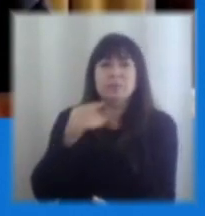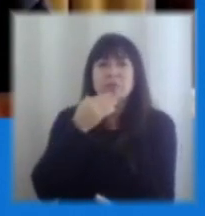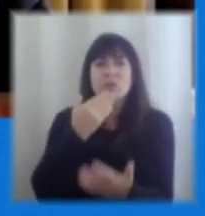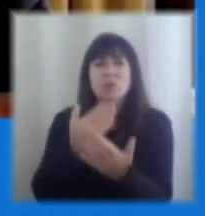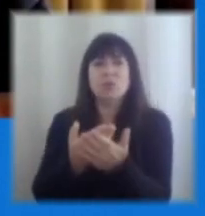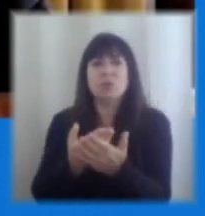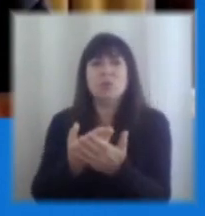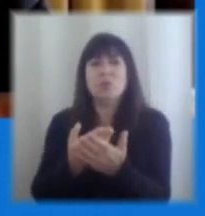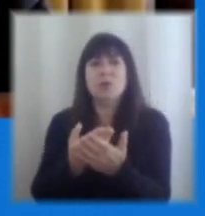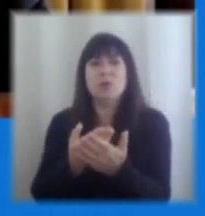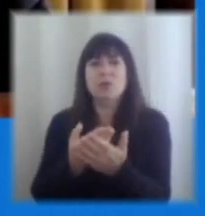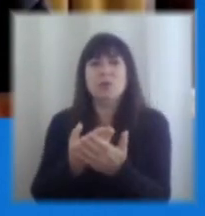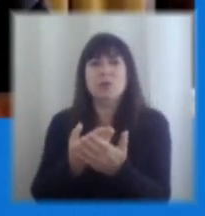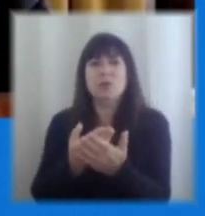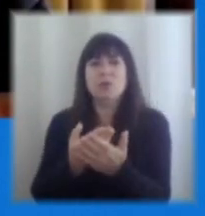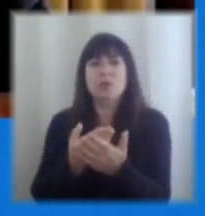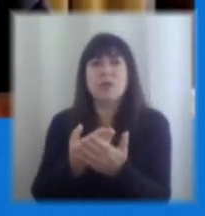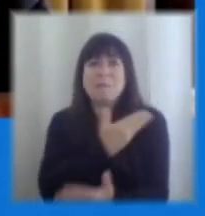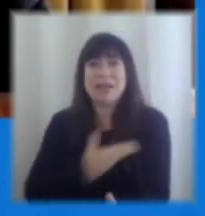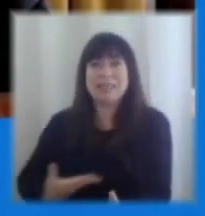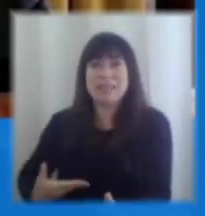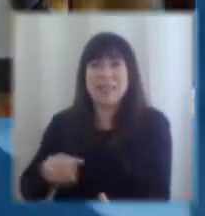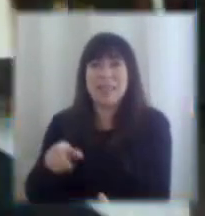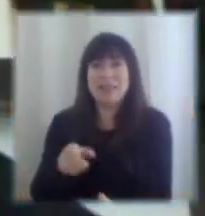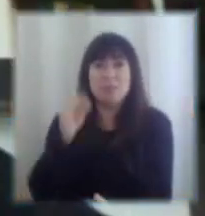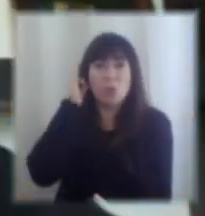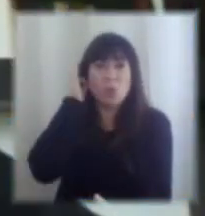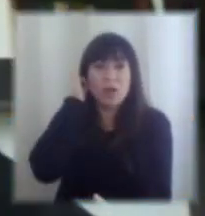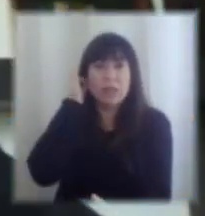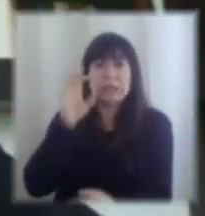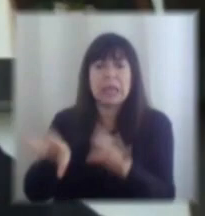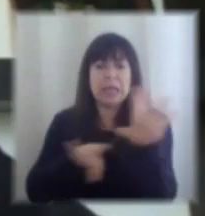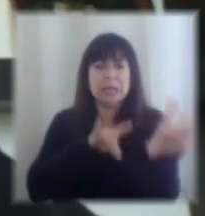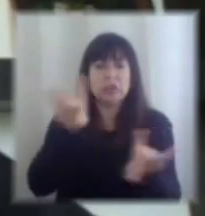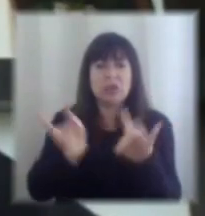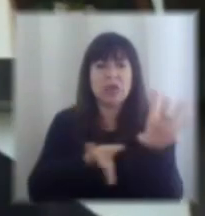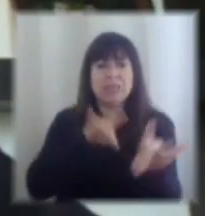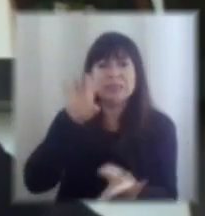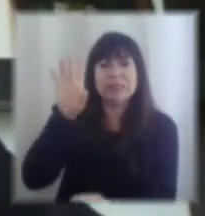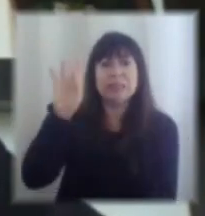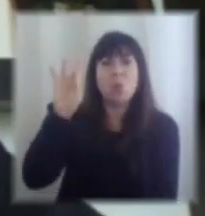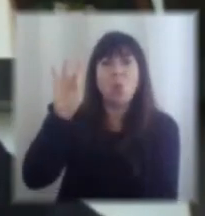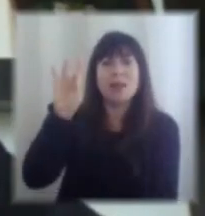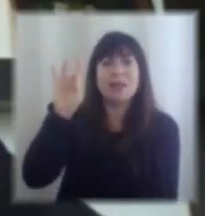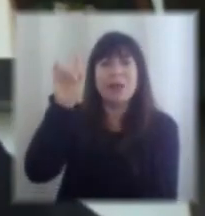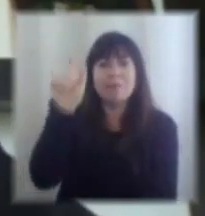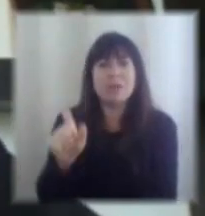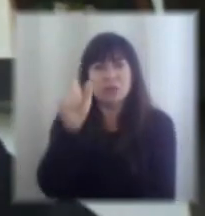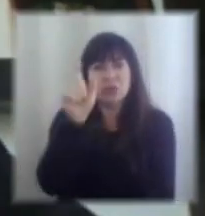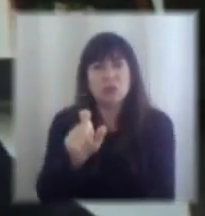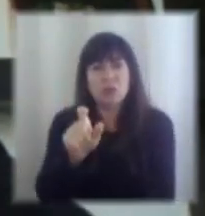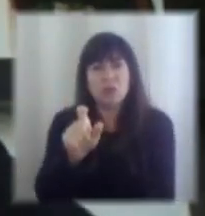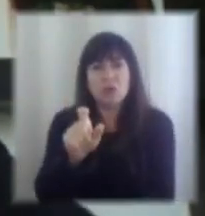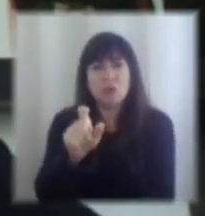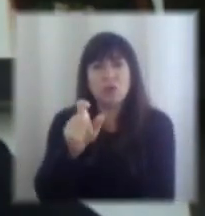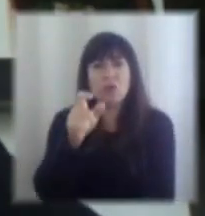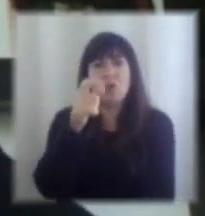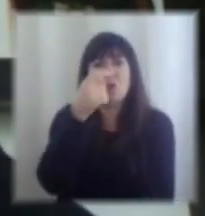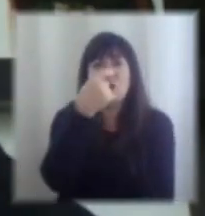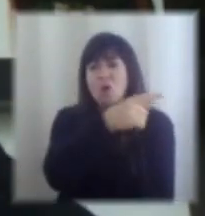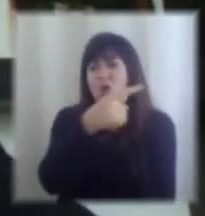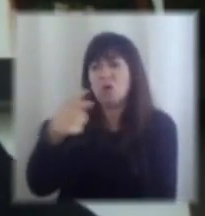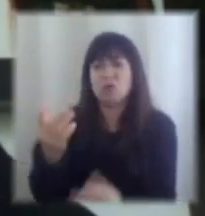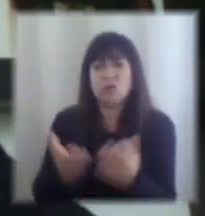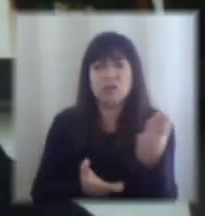caso hoy día entiendo que selecciona a 50 personas digamos que son designaciones políticas y el resto un servicio público autónomo digamos